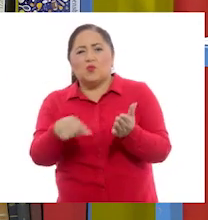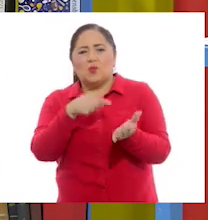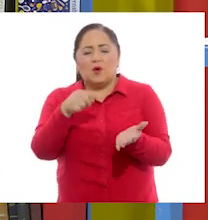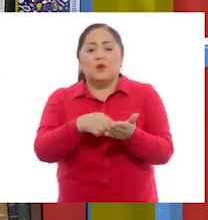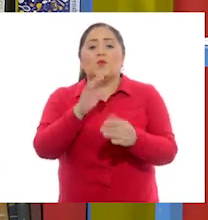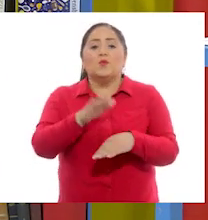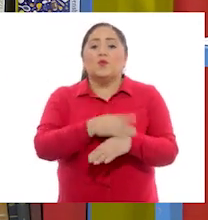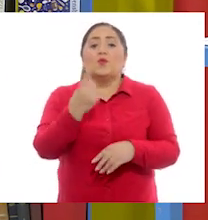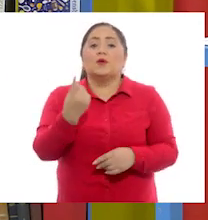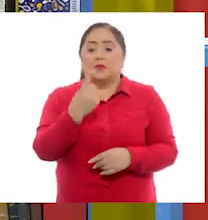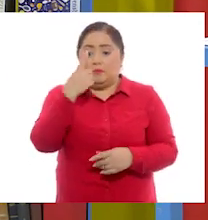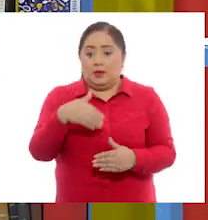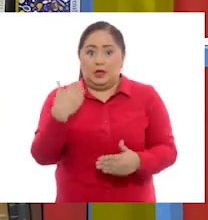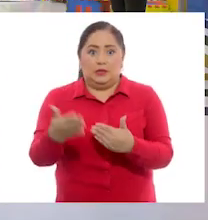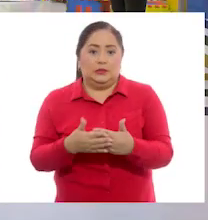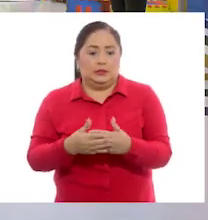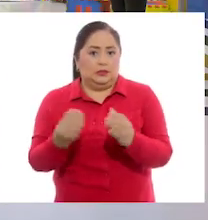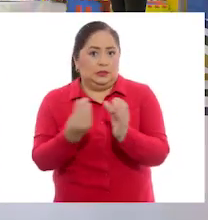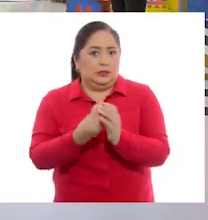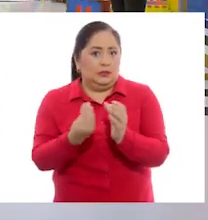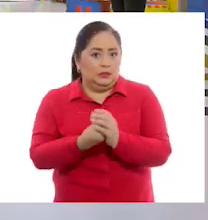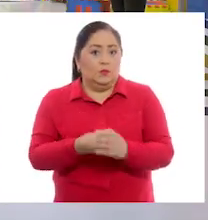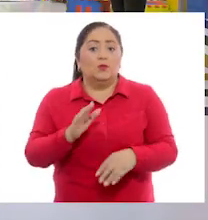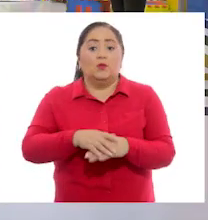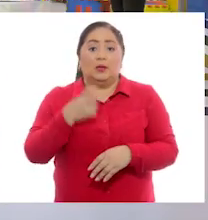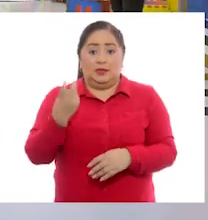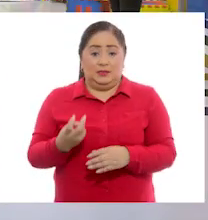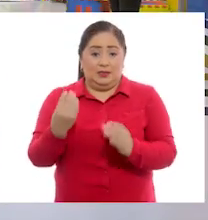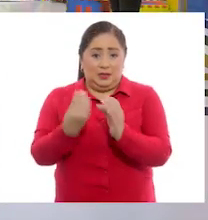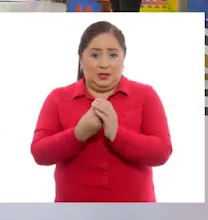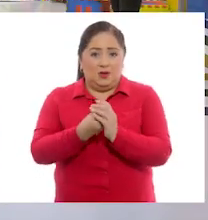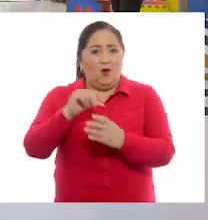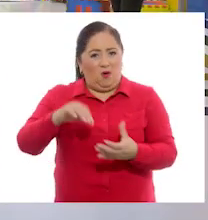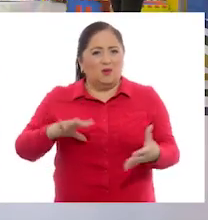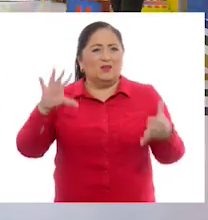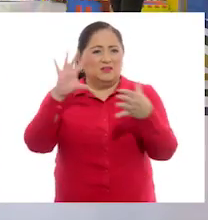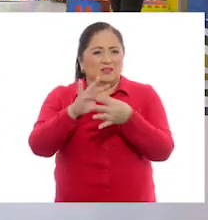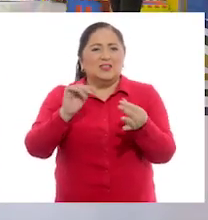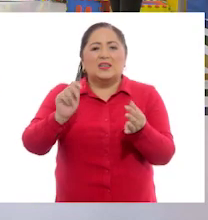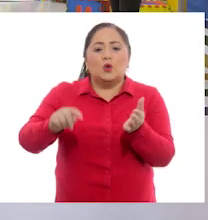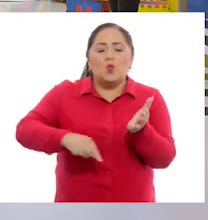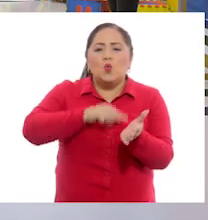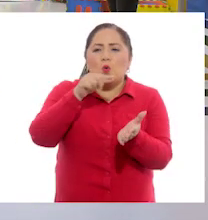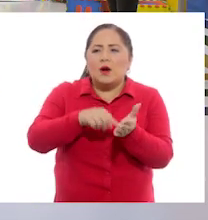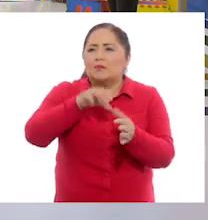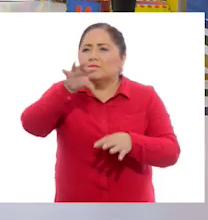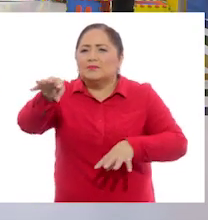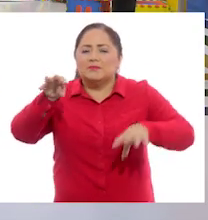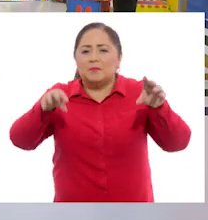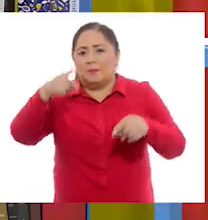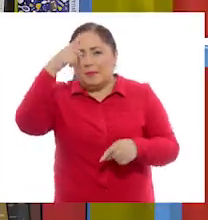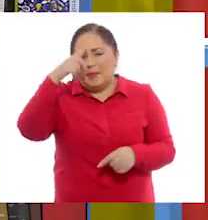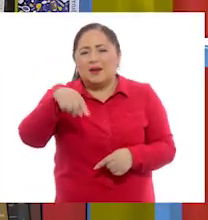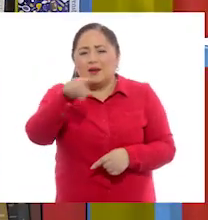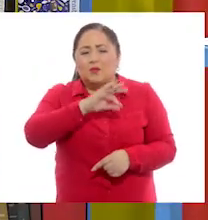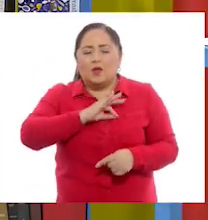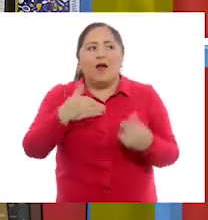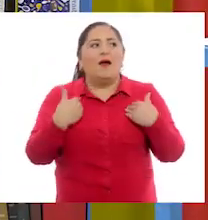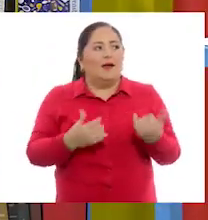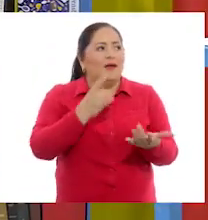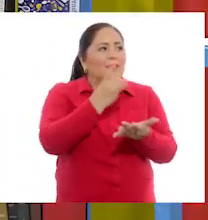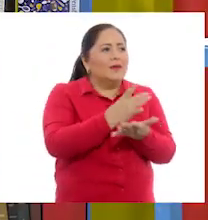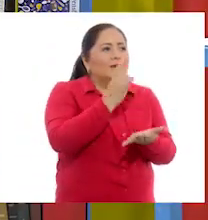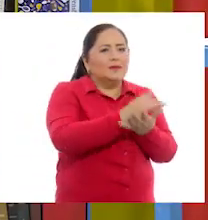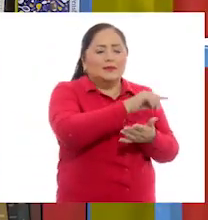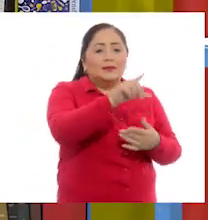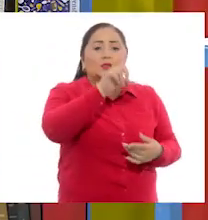porque los vamos a ocupar para las siguientes clases. En esta clase estuvimos hablando de lugares de referencia para poder ubicarnos